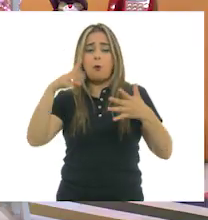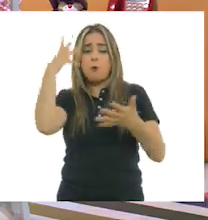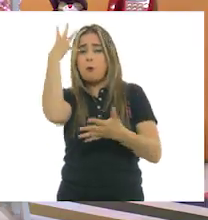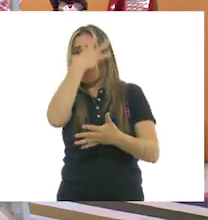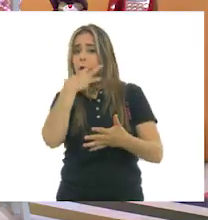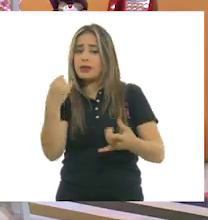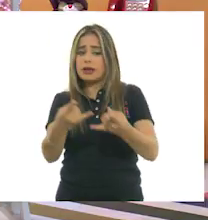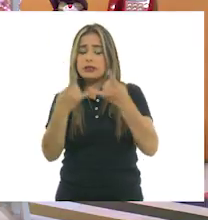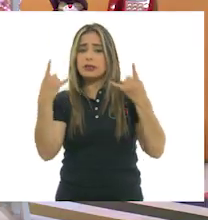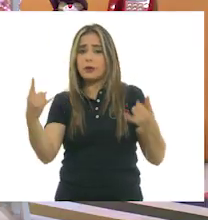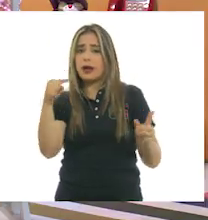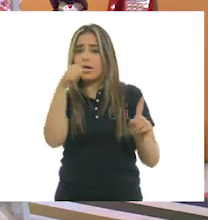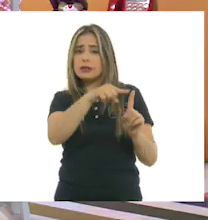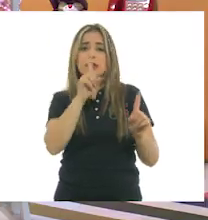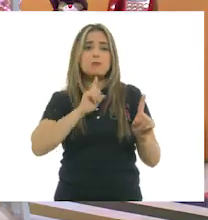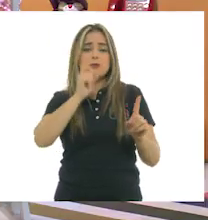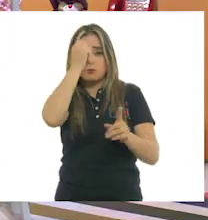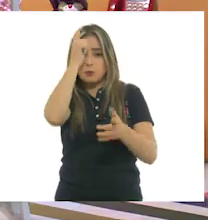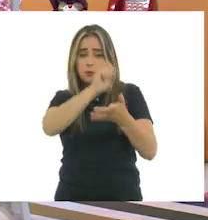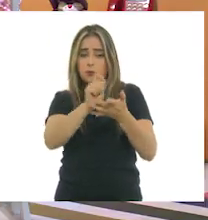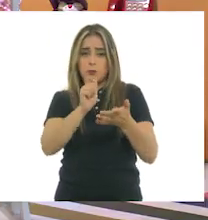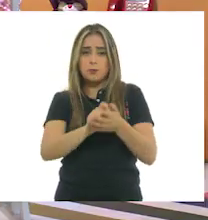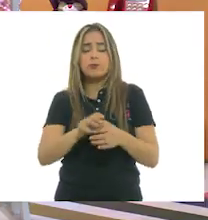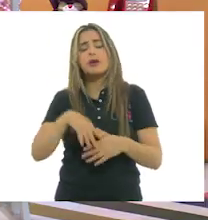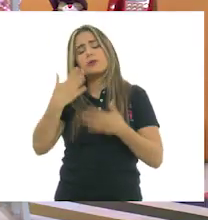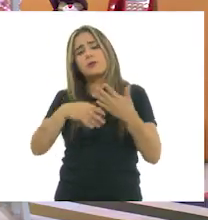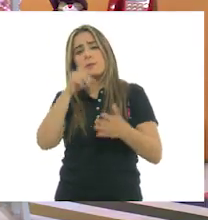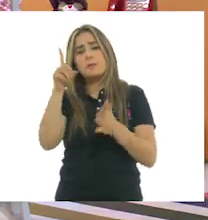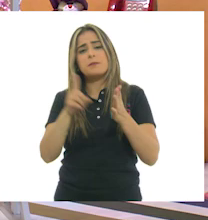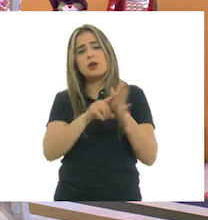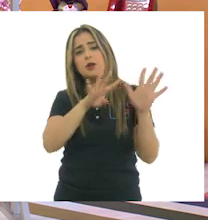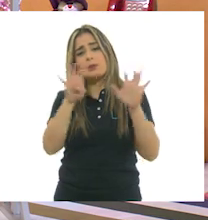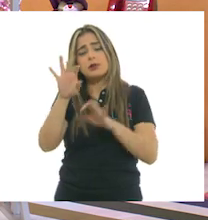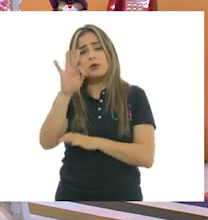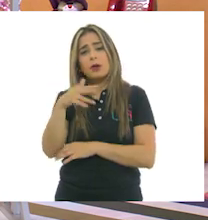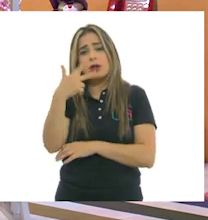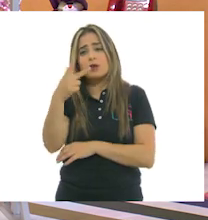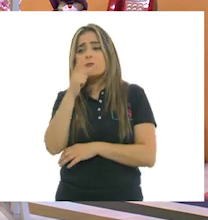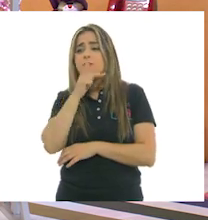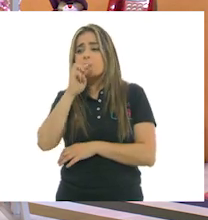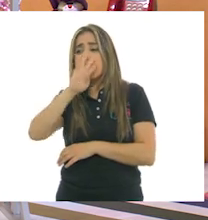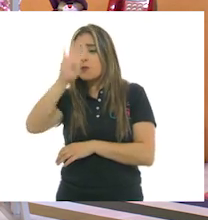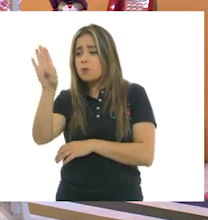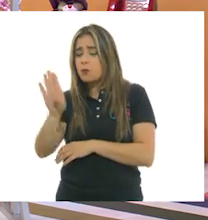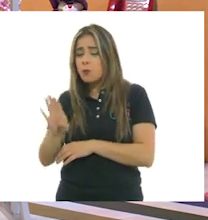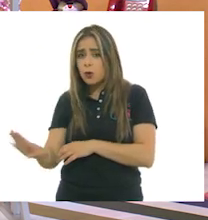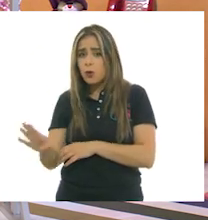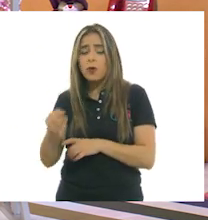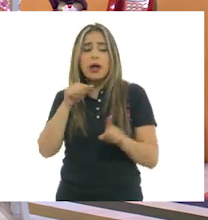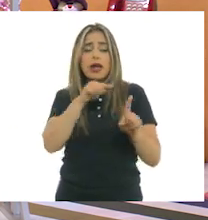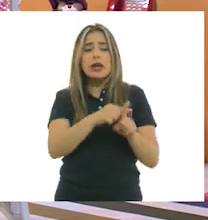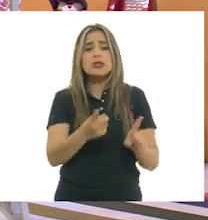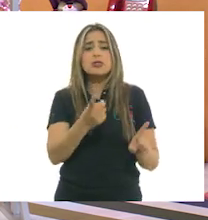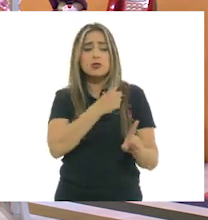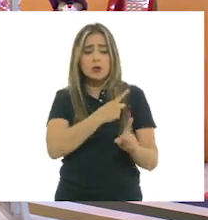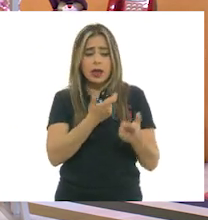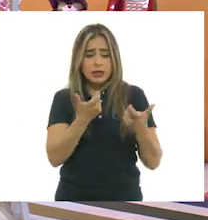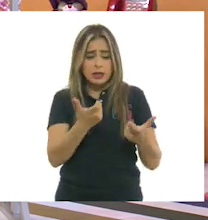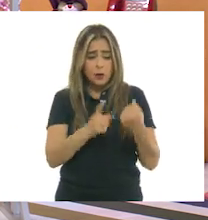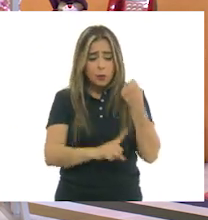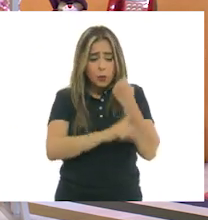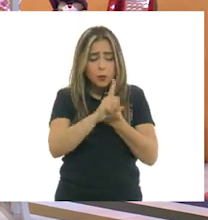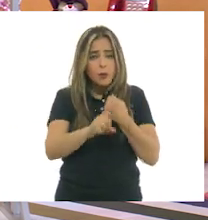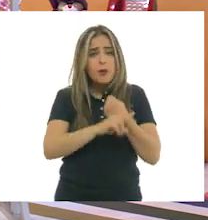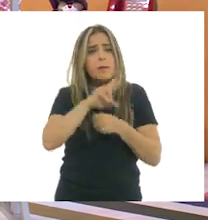En 1948, Rosario quedó huérfana sola y con problemas financieros, emigró a la Ciudad de México